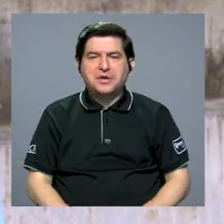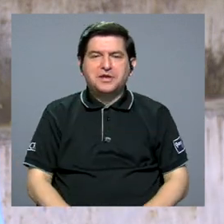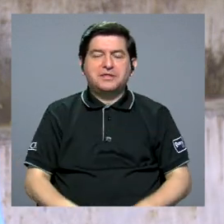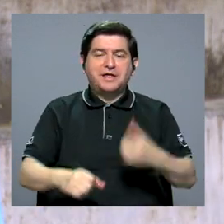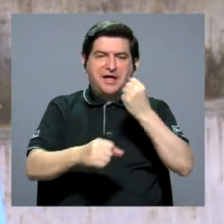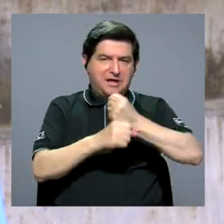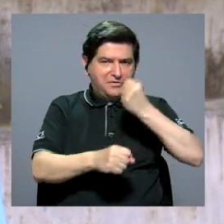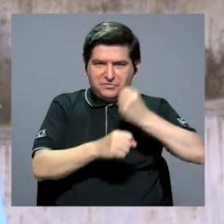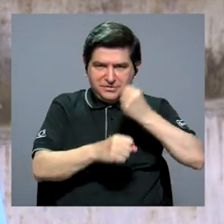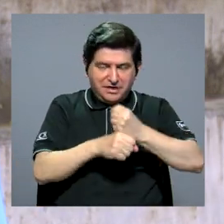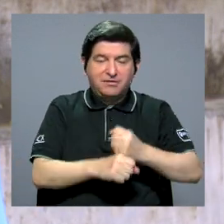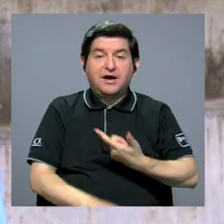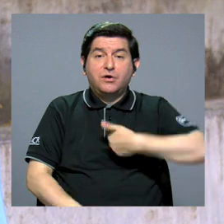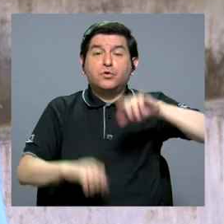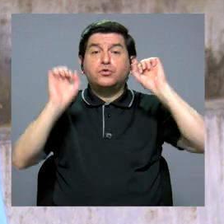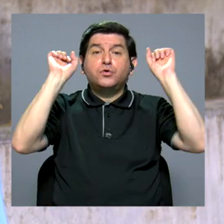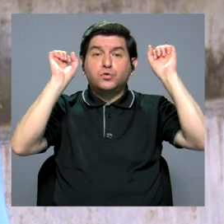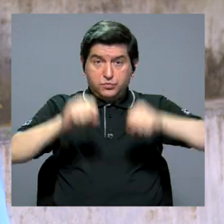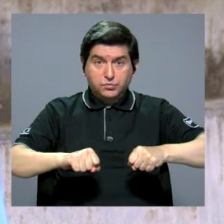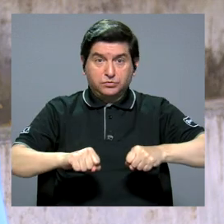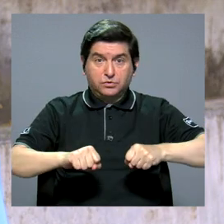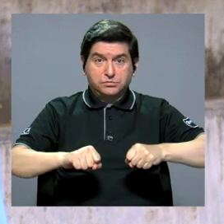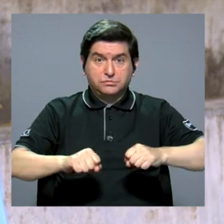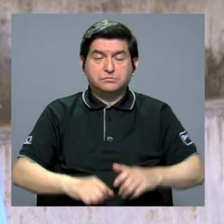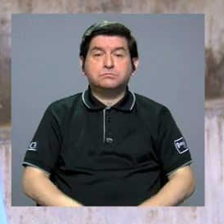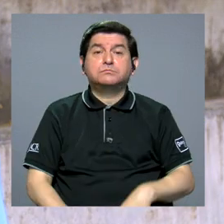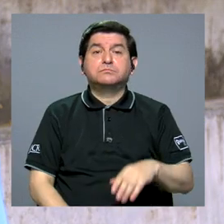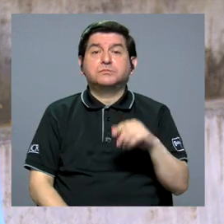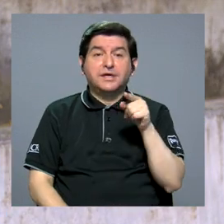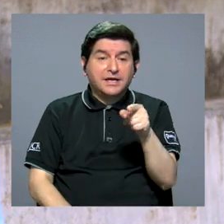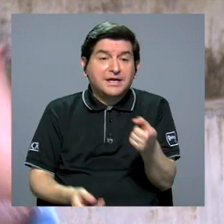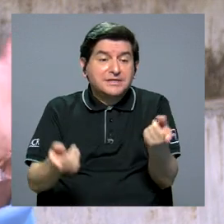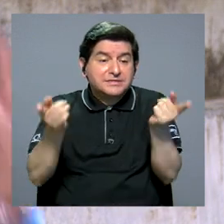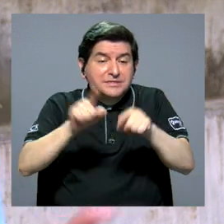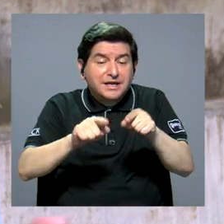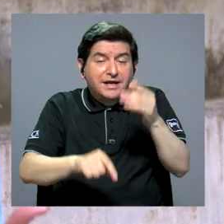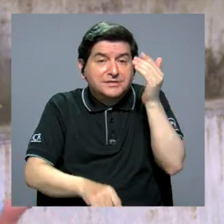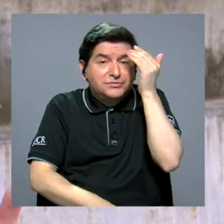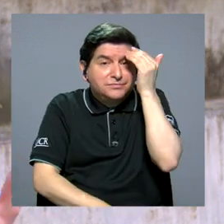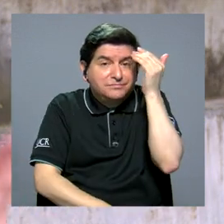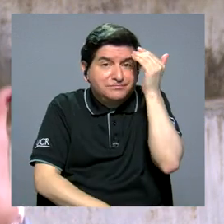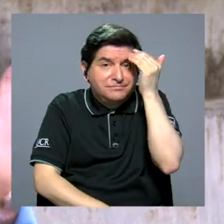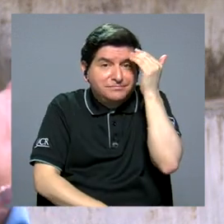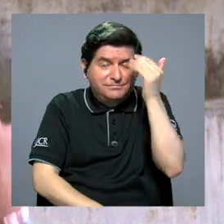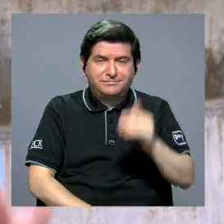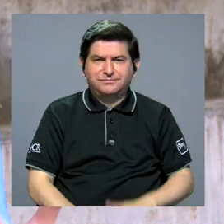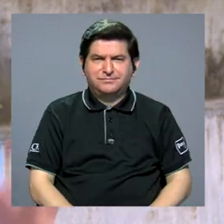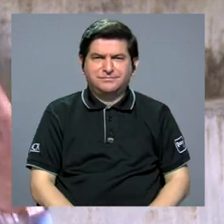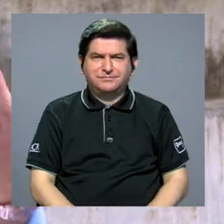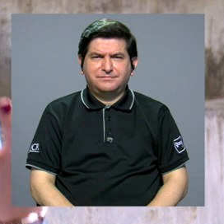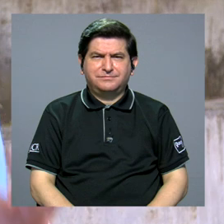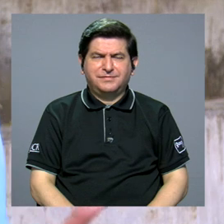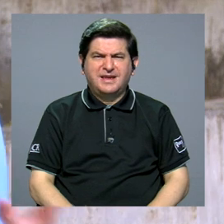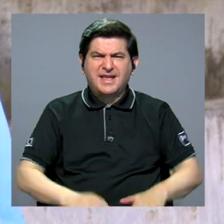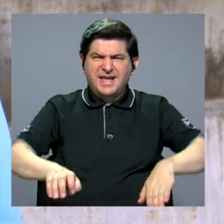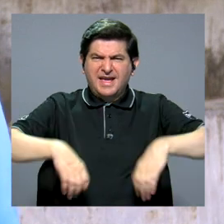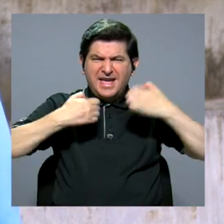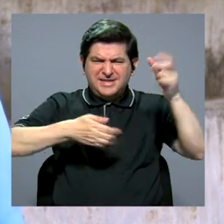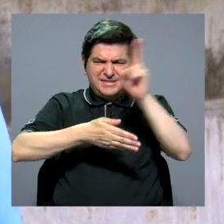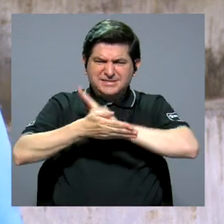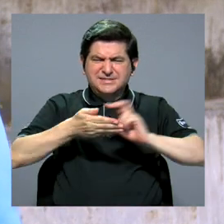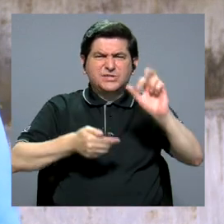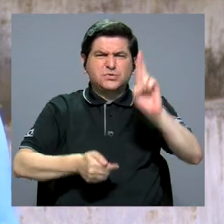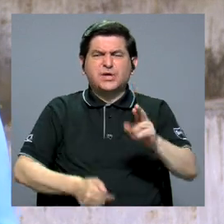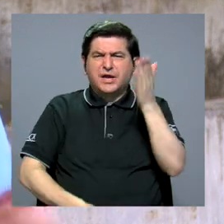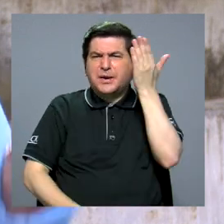nuestros espacios de trabajo, pues podamos estar teniendo presente para qué existe la